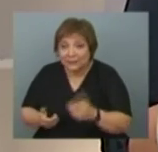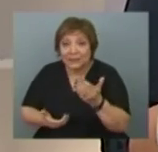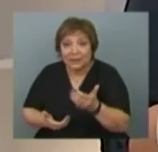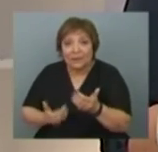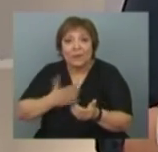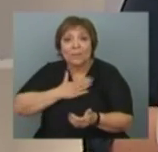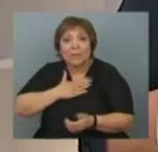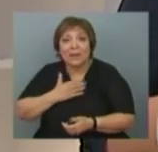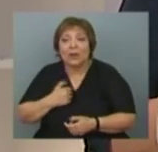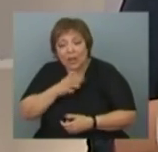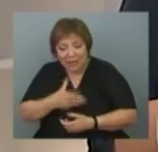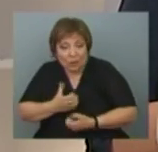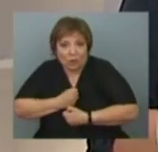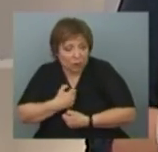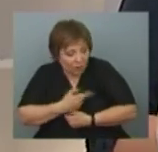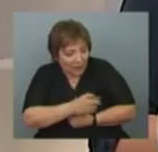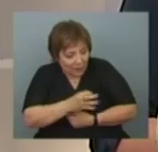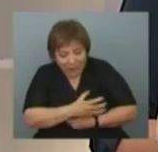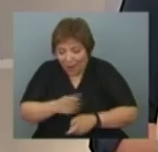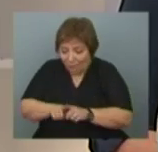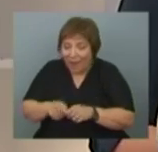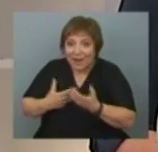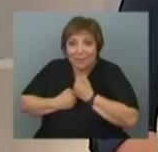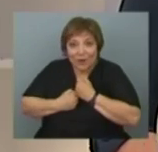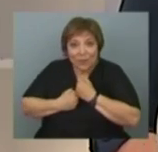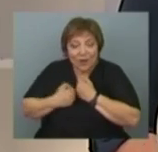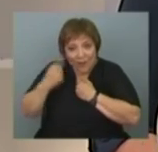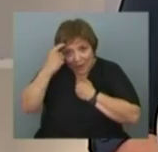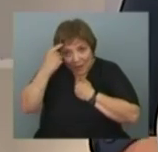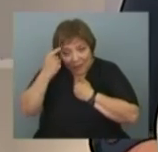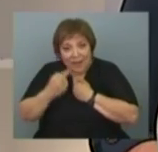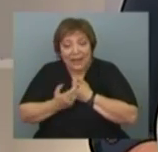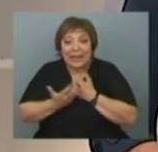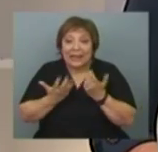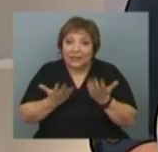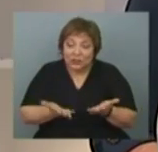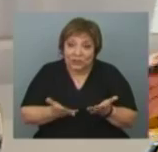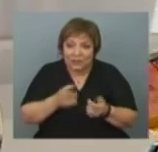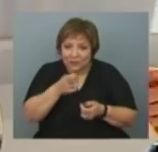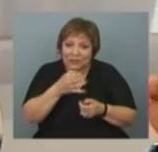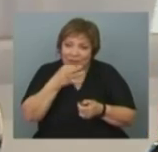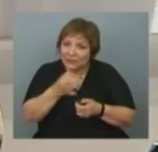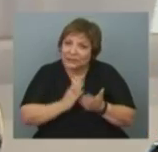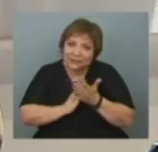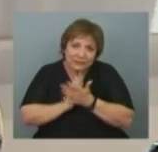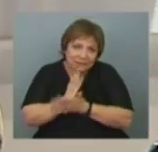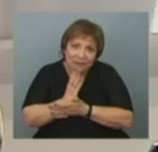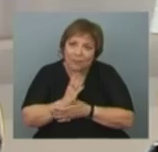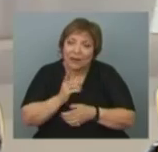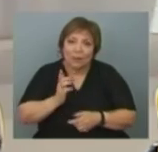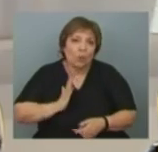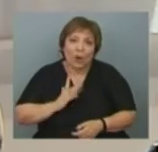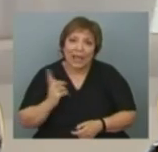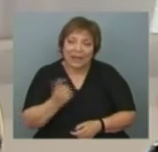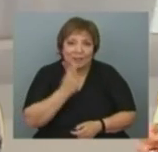tenerlo propio y ese propio es el bebé propio. Usted decía que recae generalmente el cuidado en las